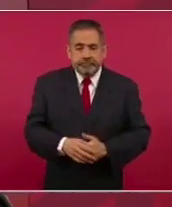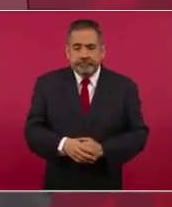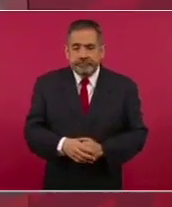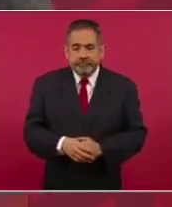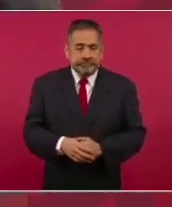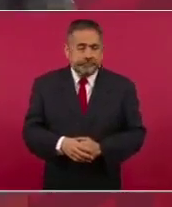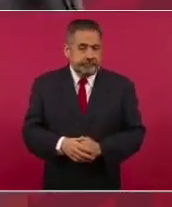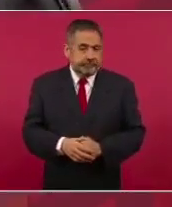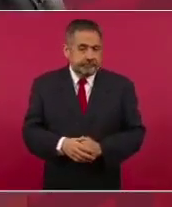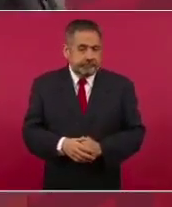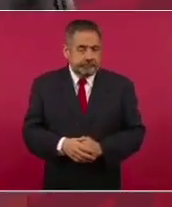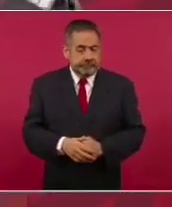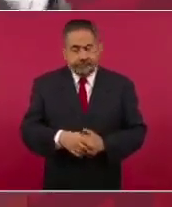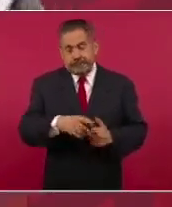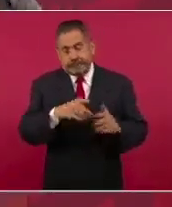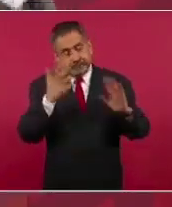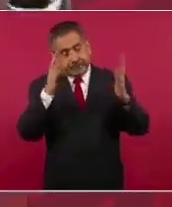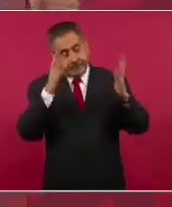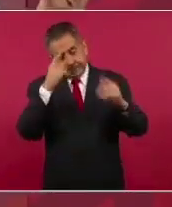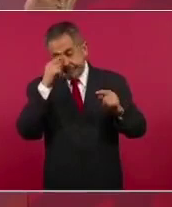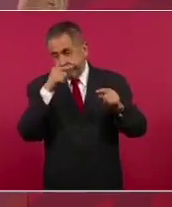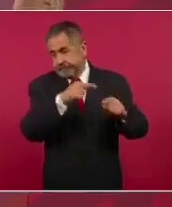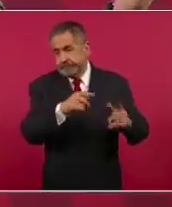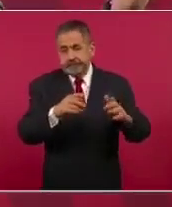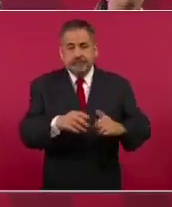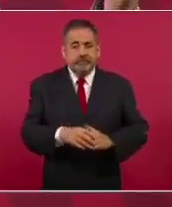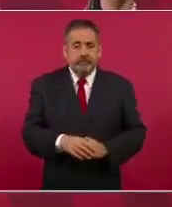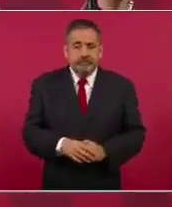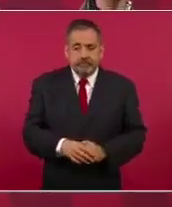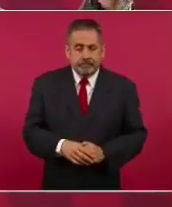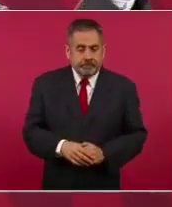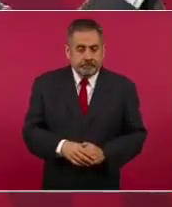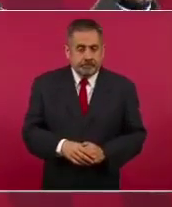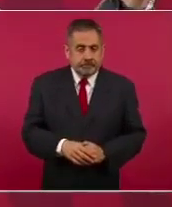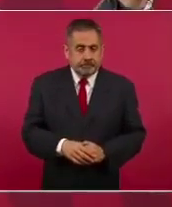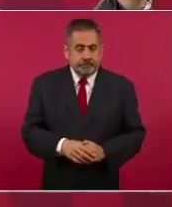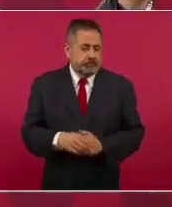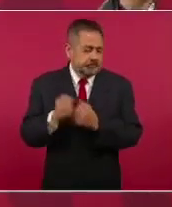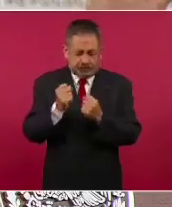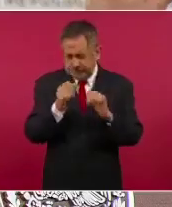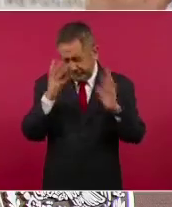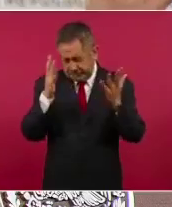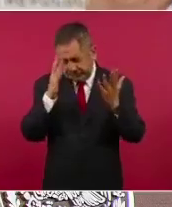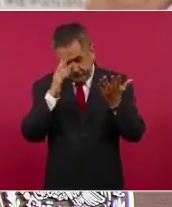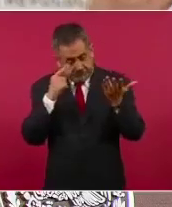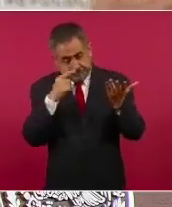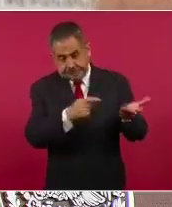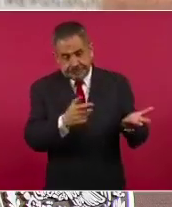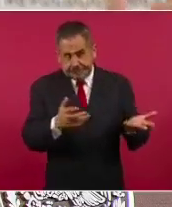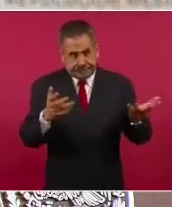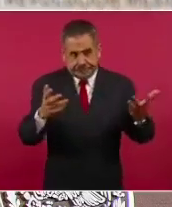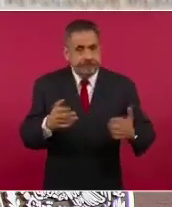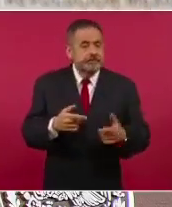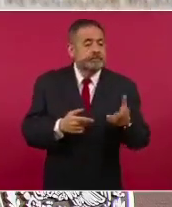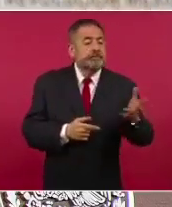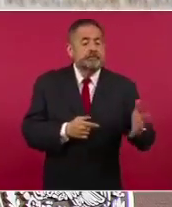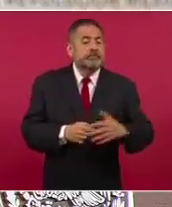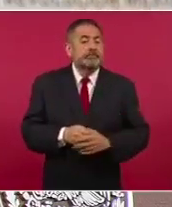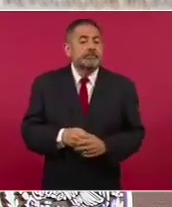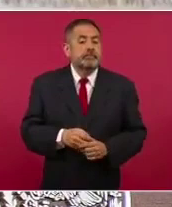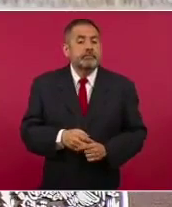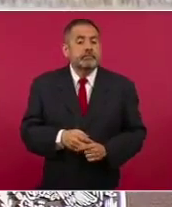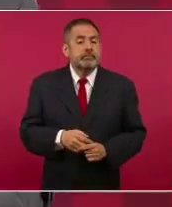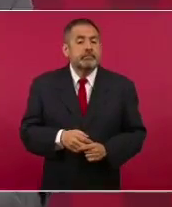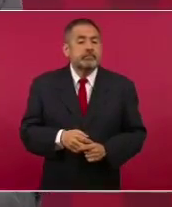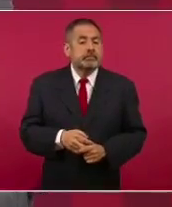Y el aplauso más fuerte, van